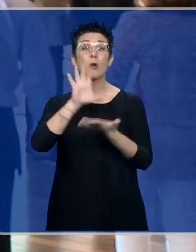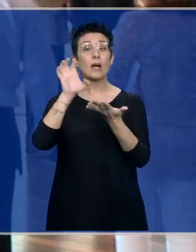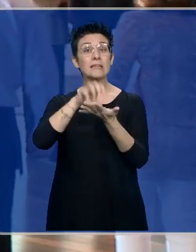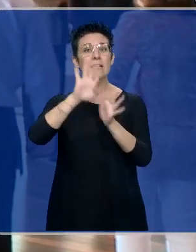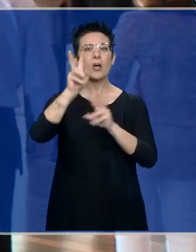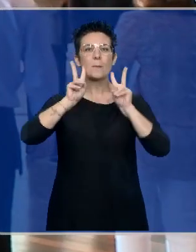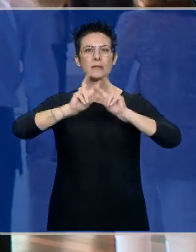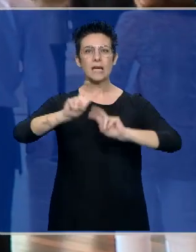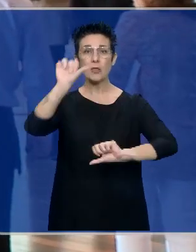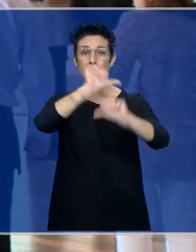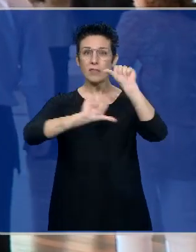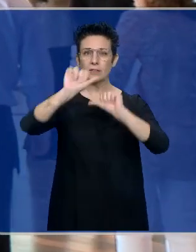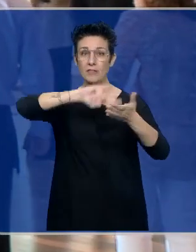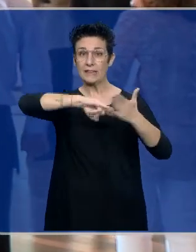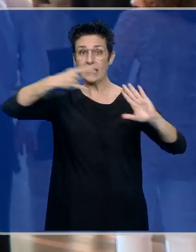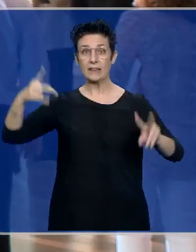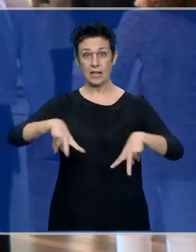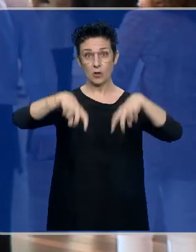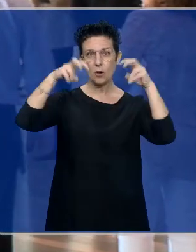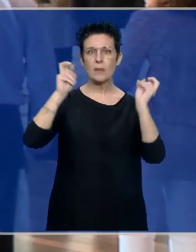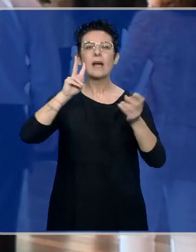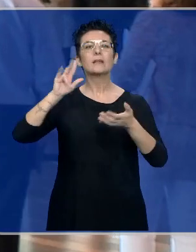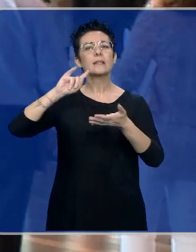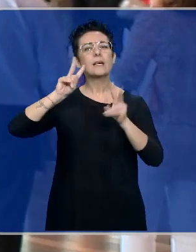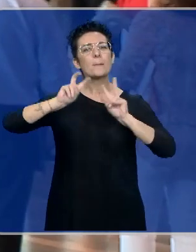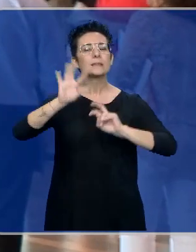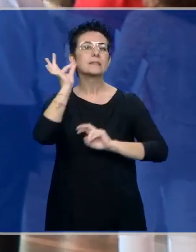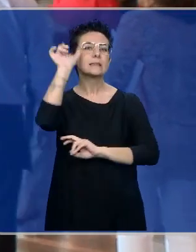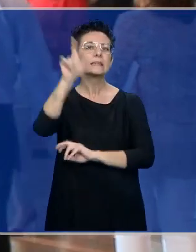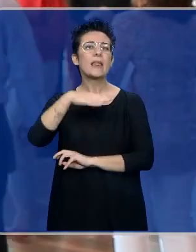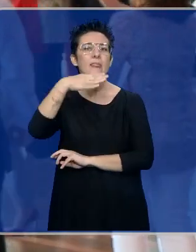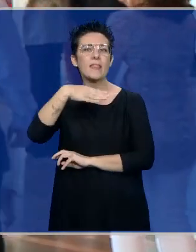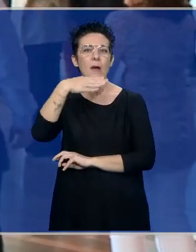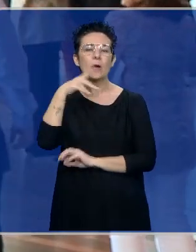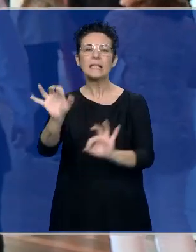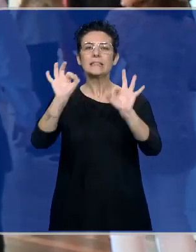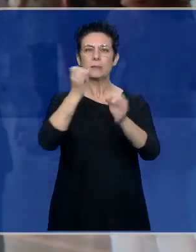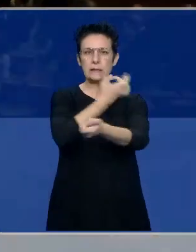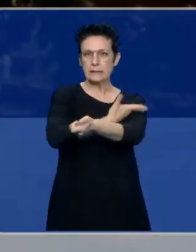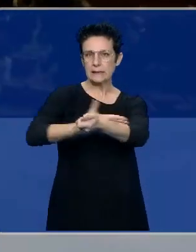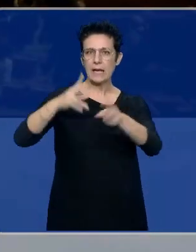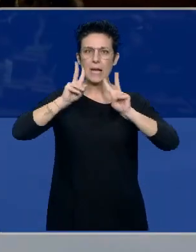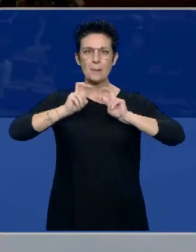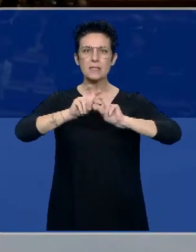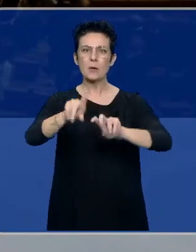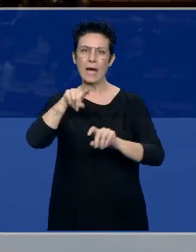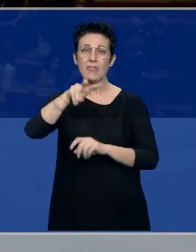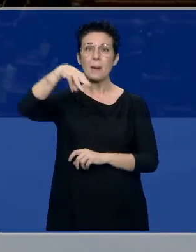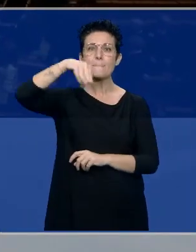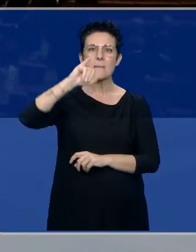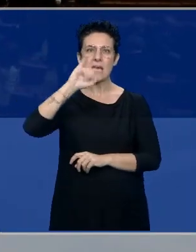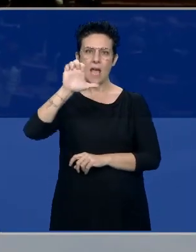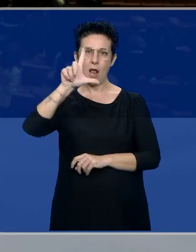Investigación Científica y Técnica e Innovación es para la investigadora Zamorana, experta en hematología y en investigación del mieloma, María Victoria